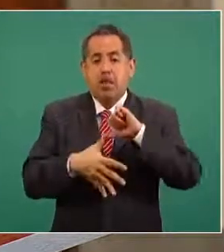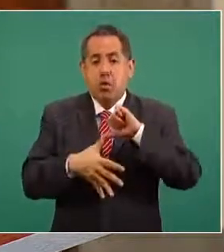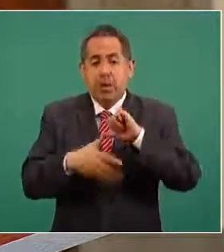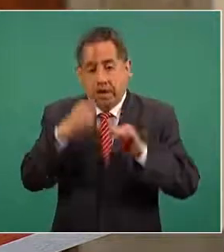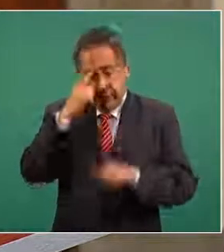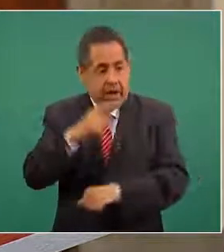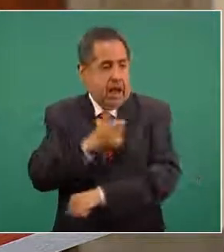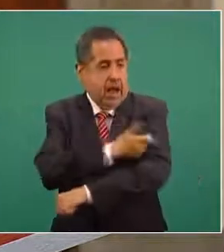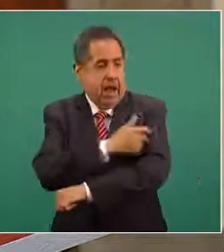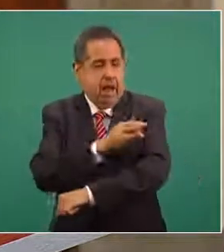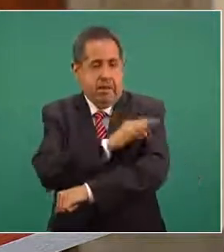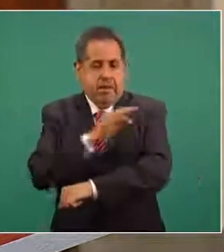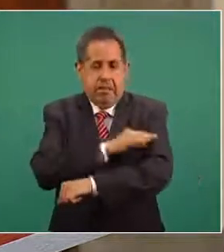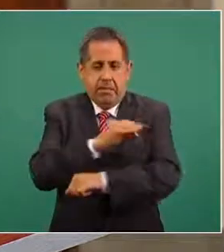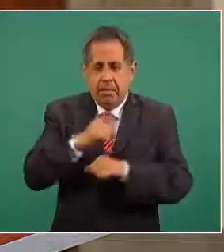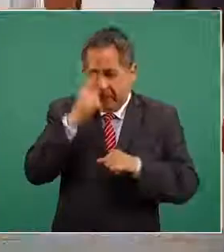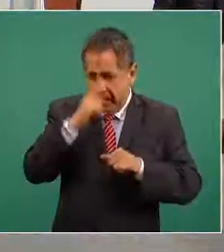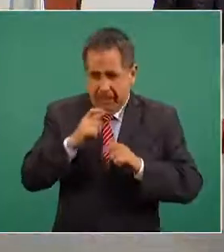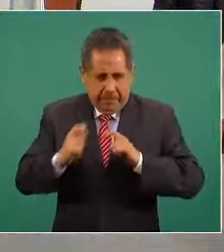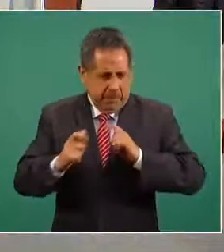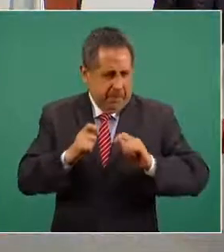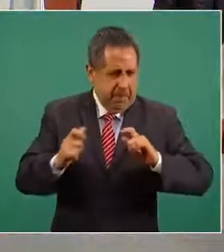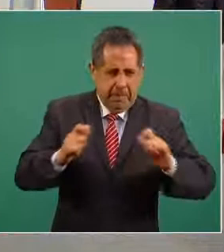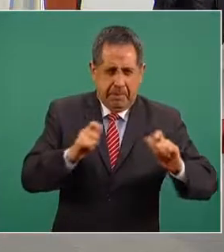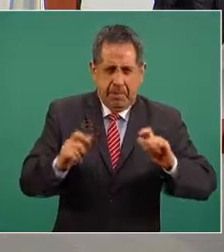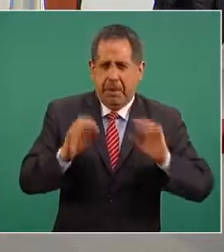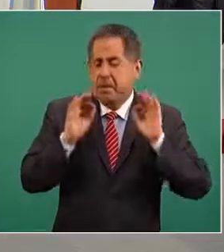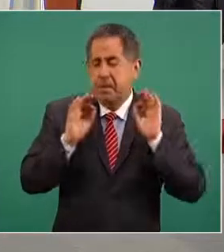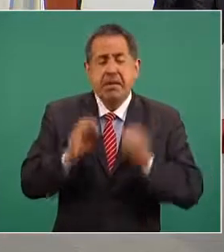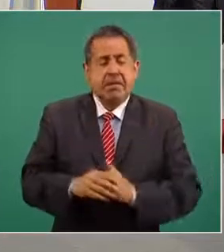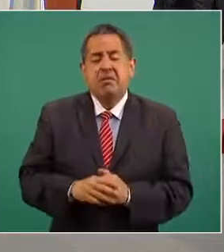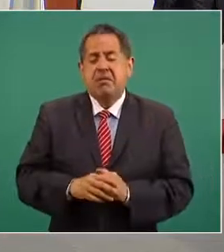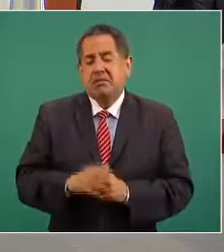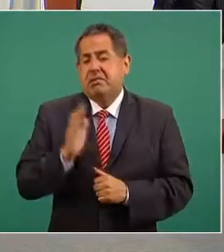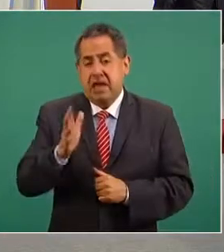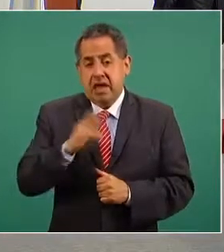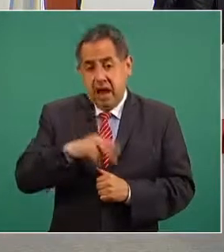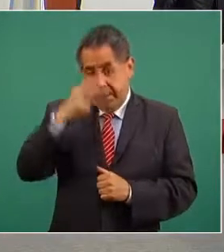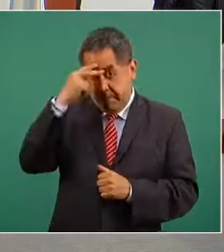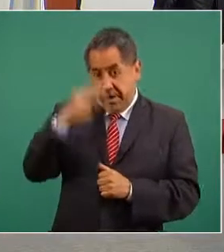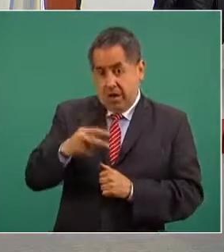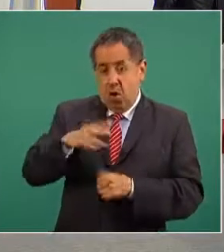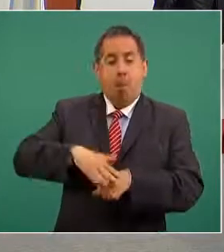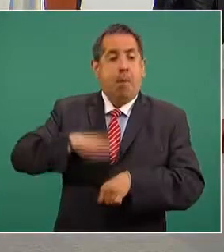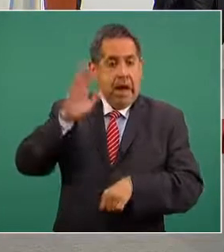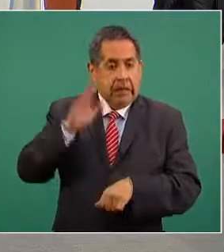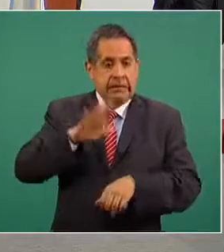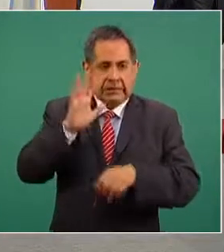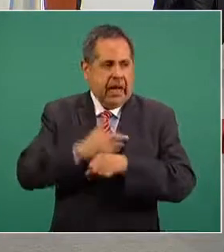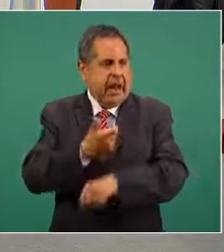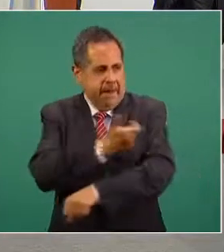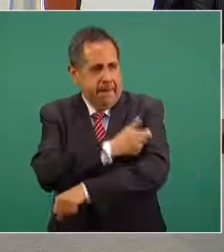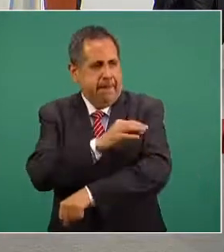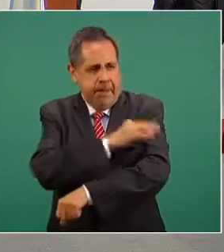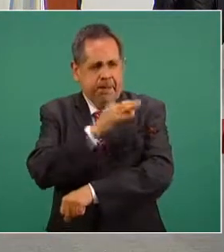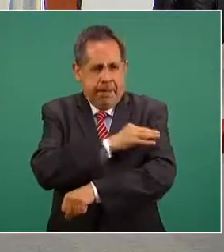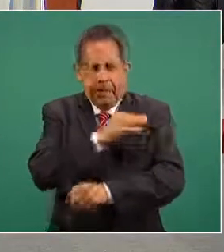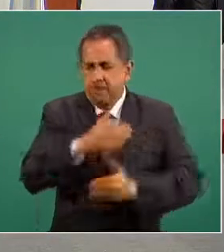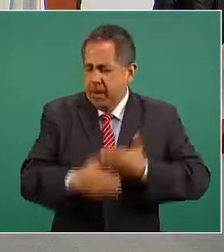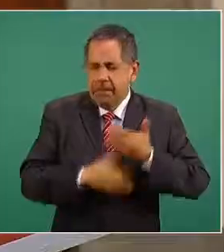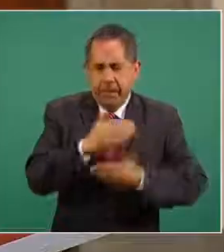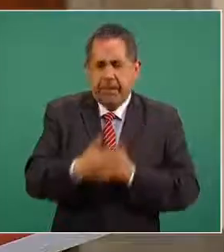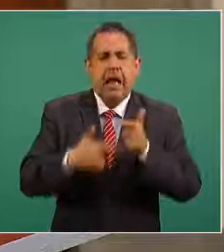toda América Latina es el país que más está vacunando y así vamos